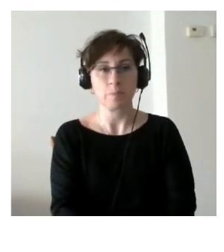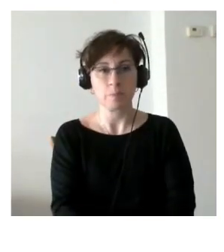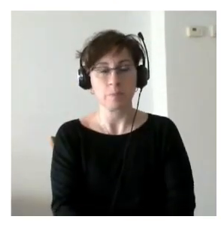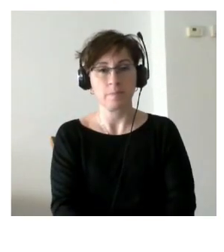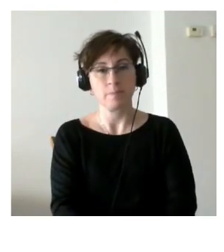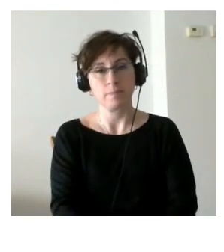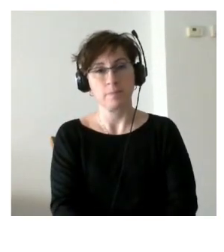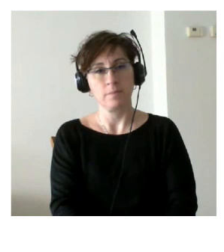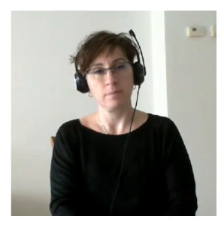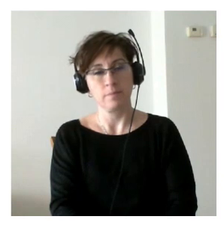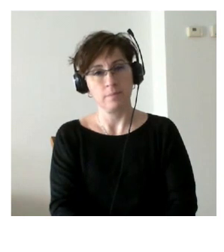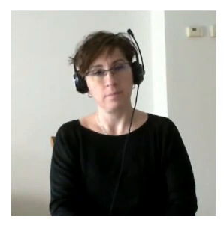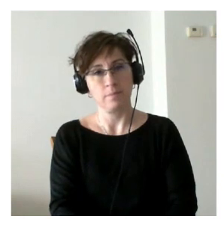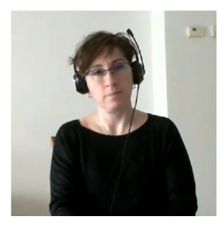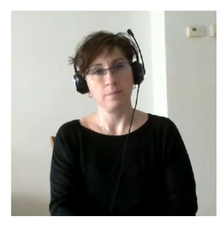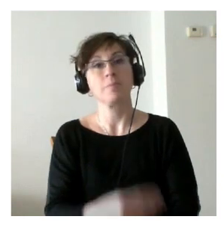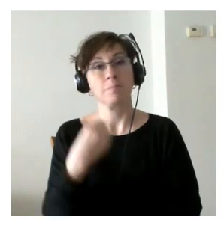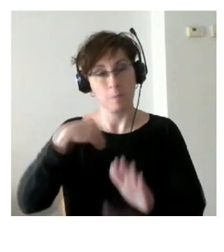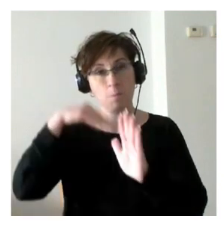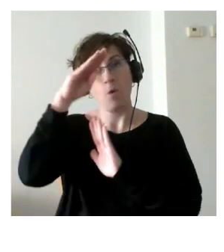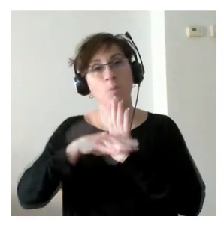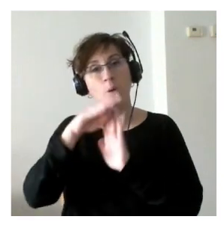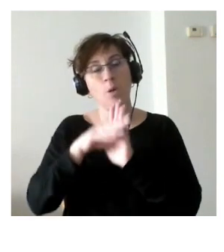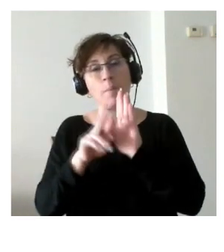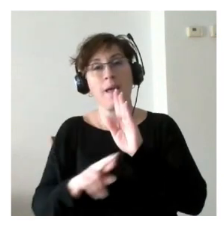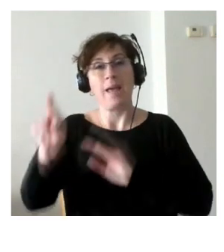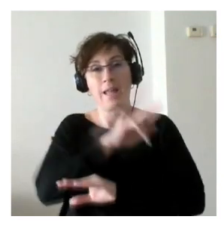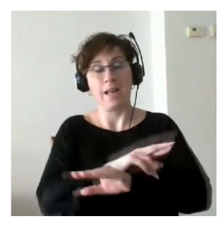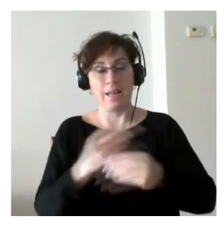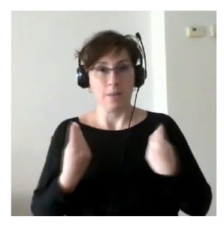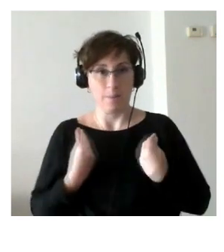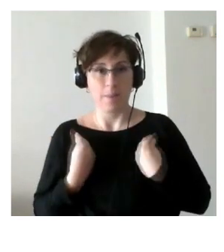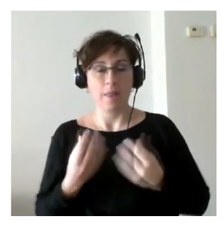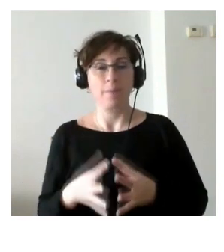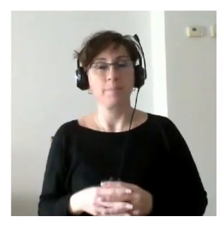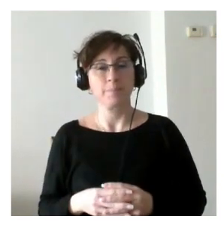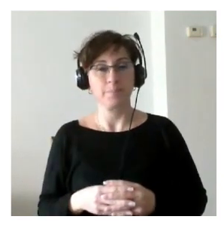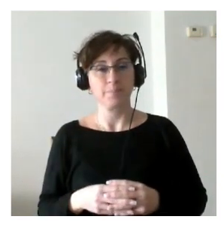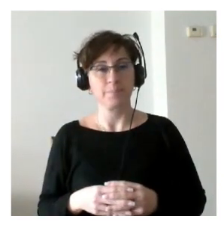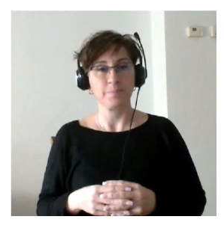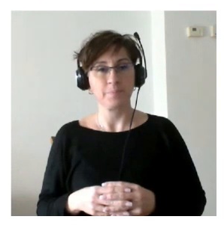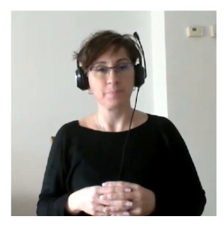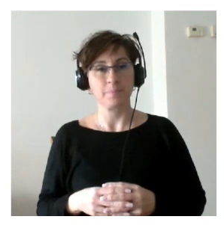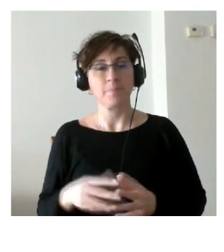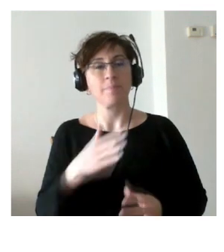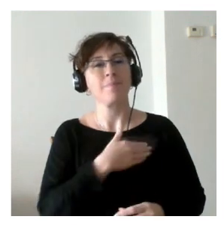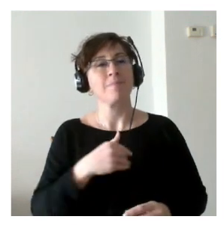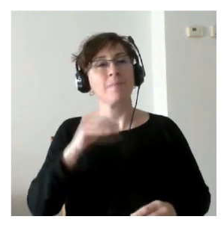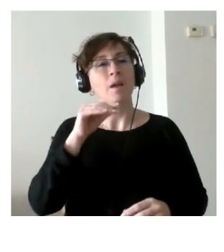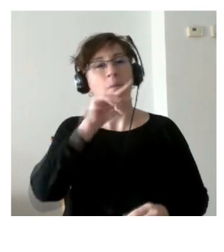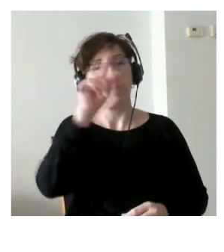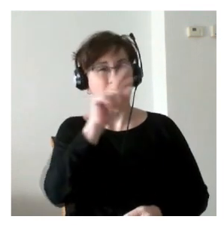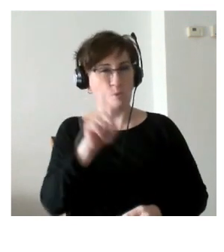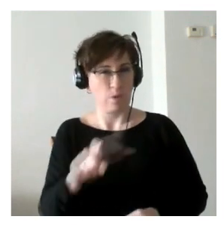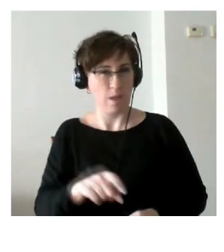bueno con el programa retoma tu vida de PED inclusión Andalucía queríamos hacerte una pregunta para que tú